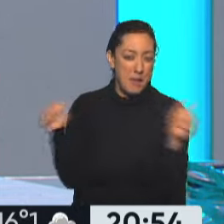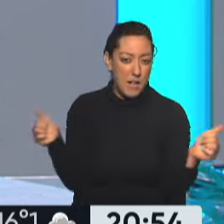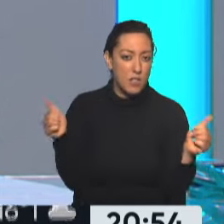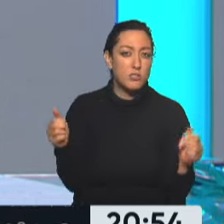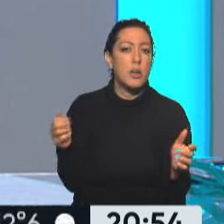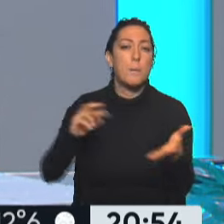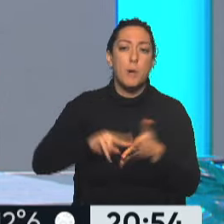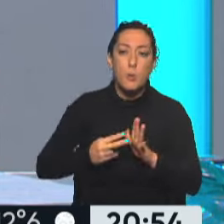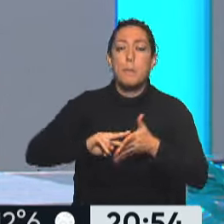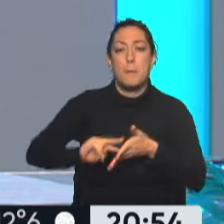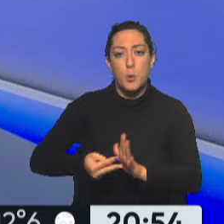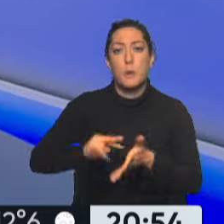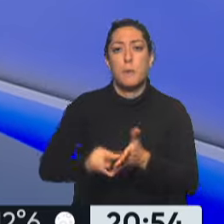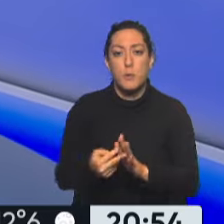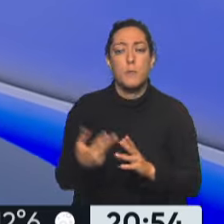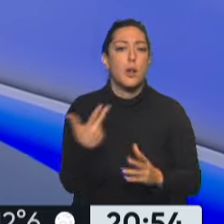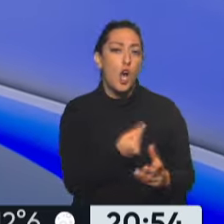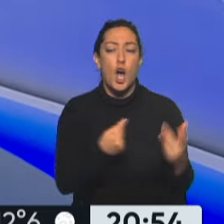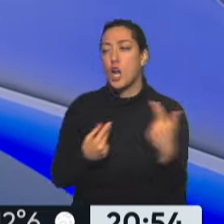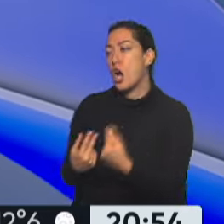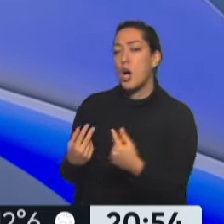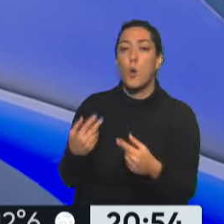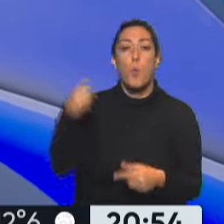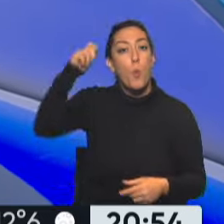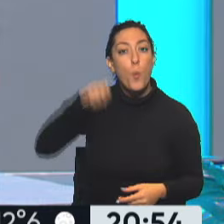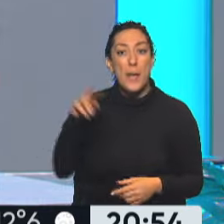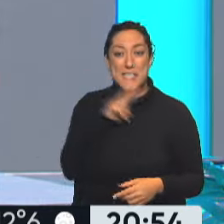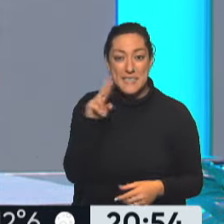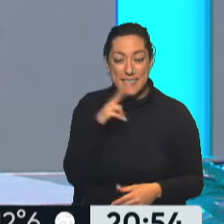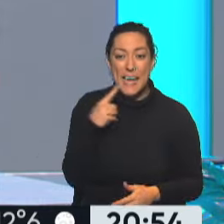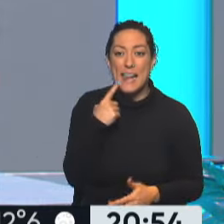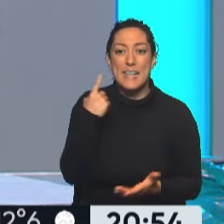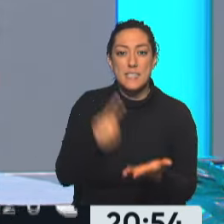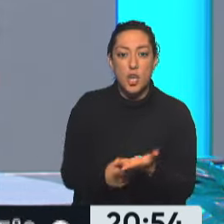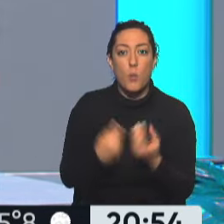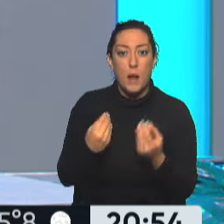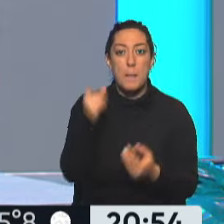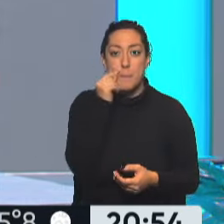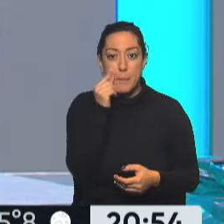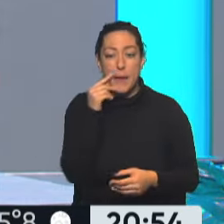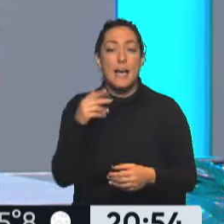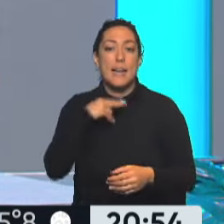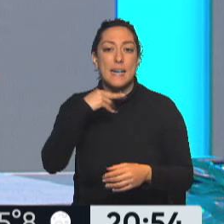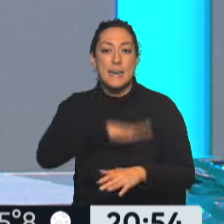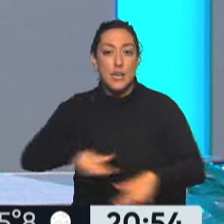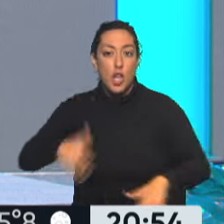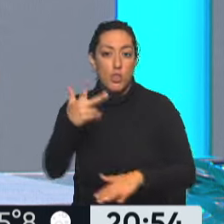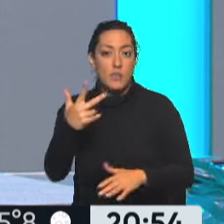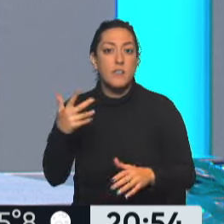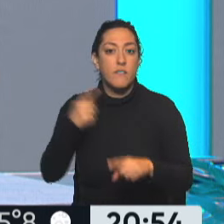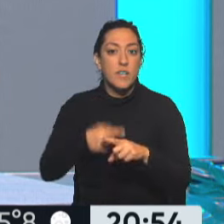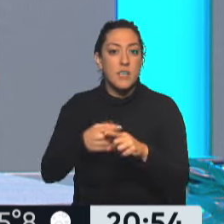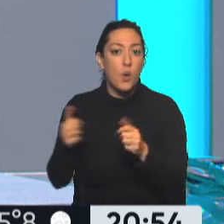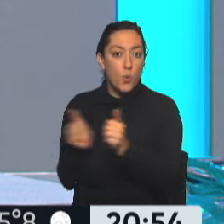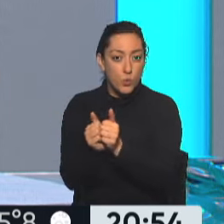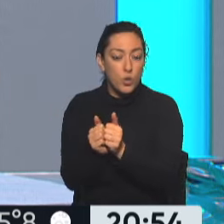venían con un conflicto alto de oposiciones y demás. ¿Qué hace la jueza de familia? Dice, van a ir los tres chicos con el papá a la fiesta y si es necesario con la